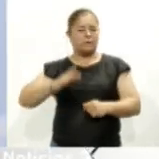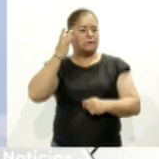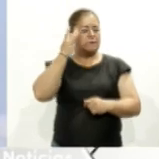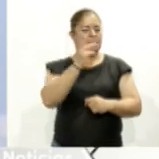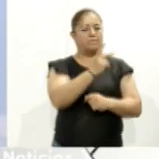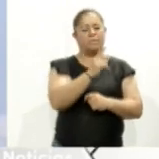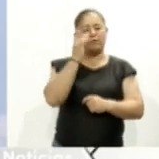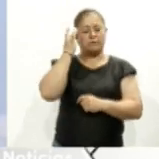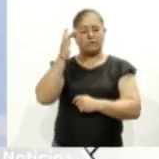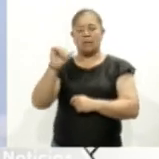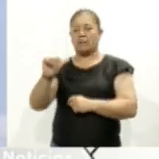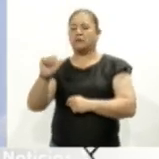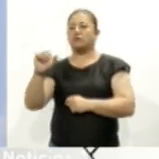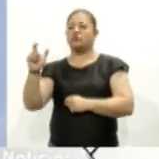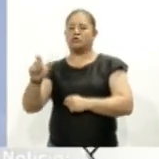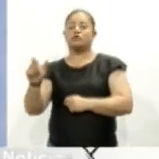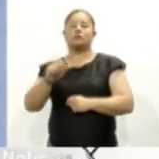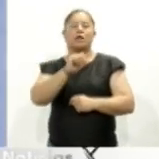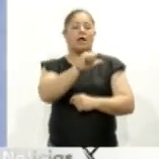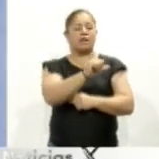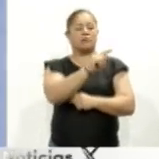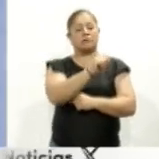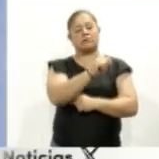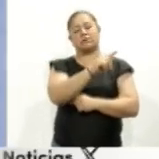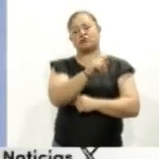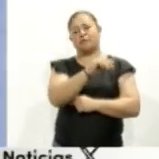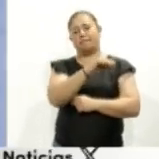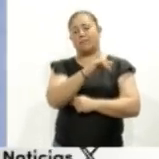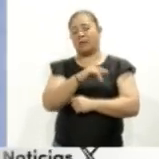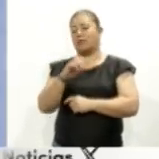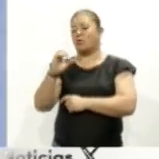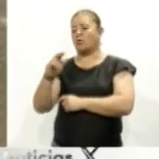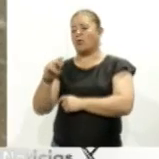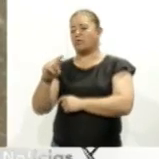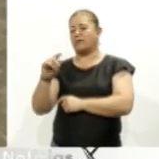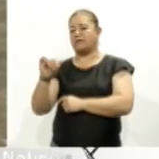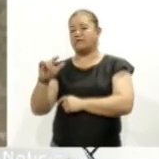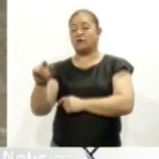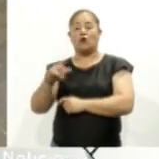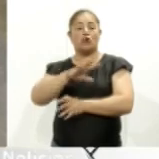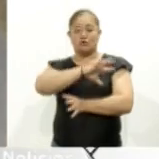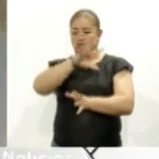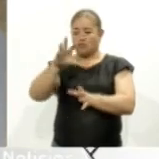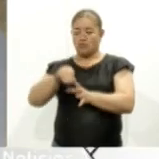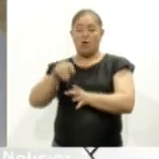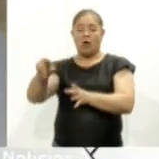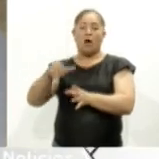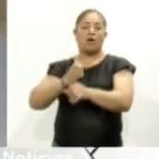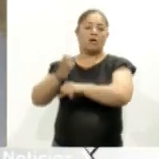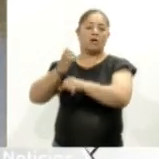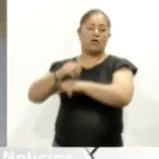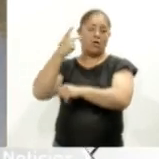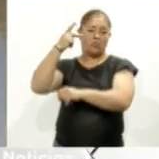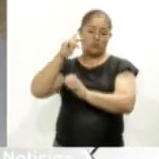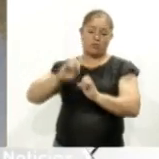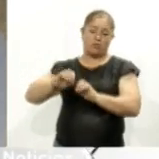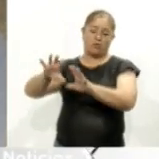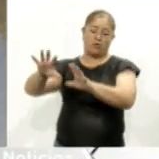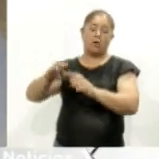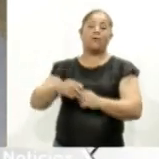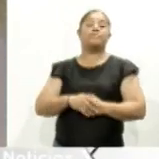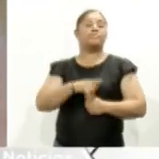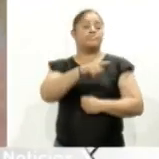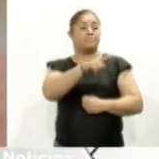Andrés Cholula, Atzompa, Amozoc y Cuautlancingo, todos en el estado de Puebla. La recomendación de las autoridades es no hacer caso a